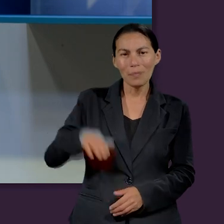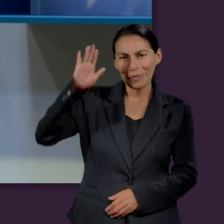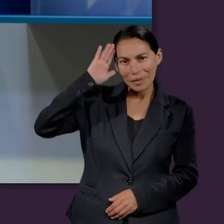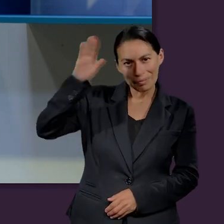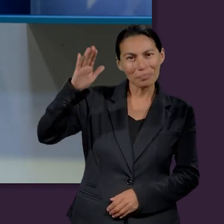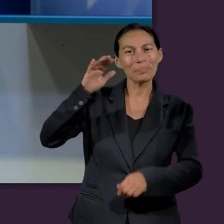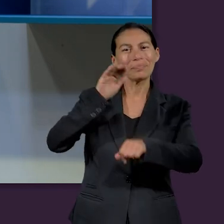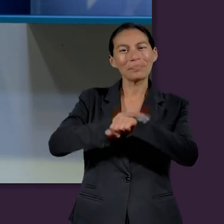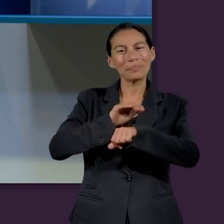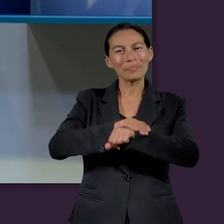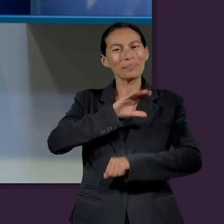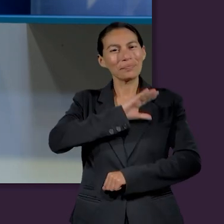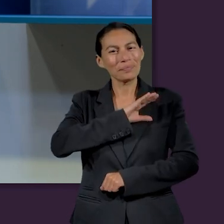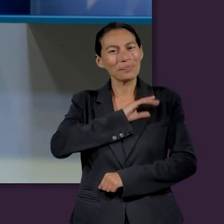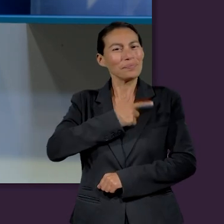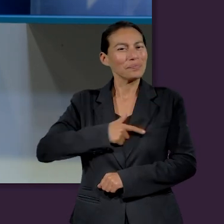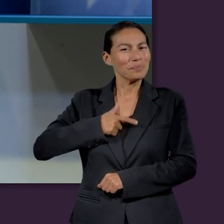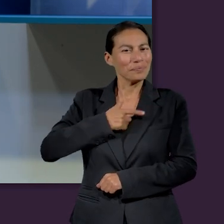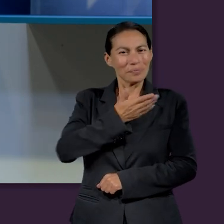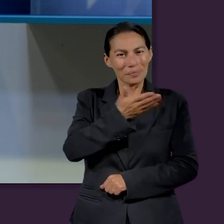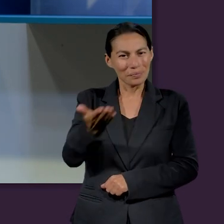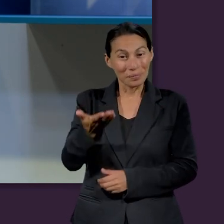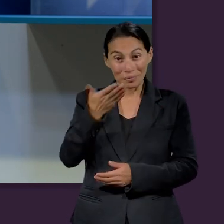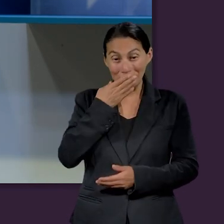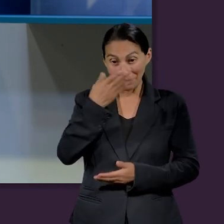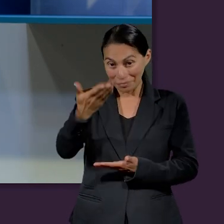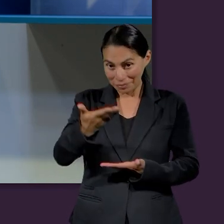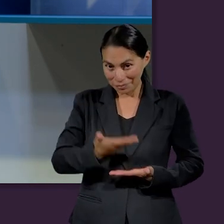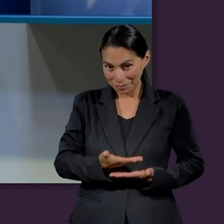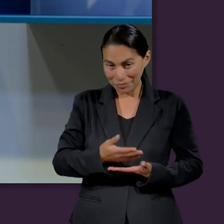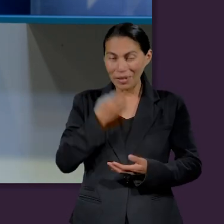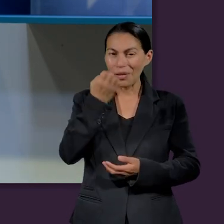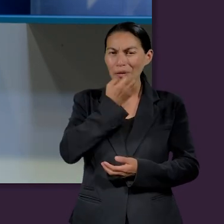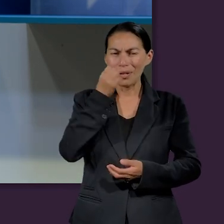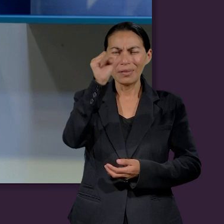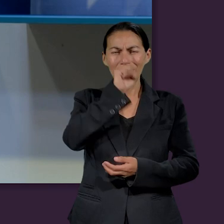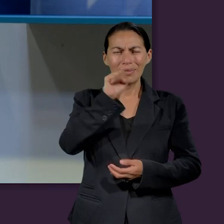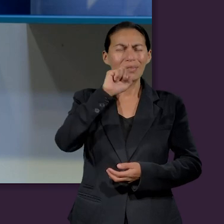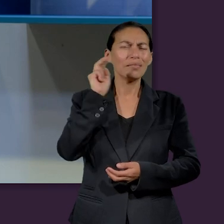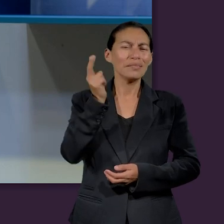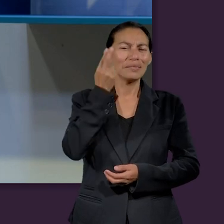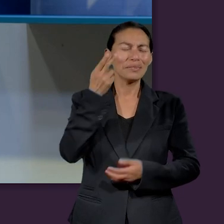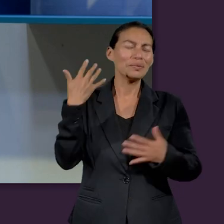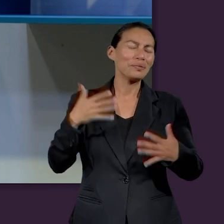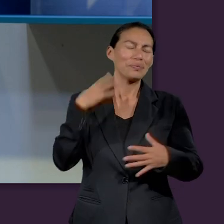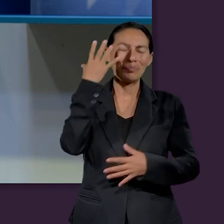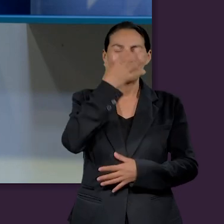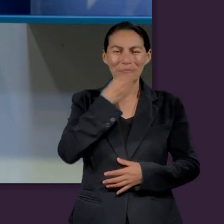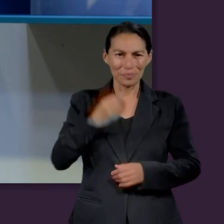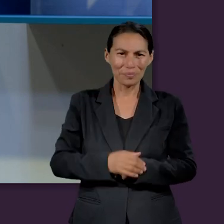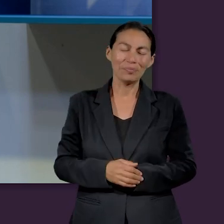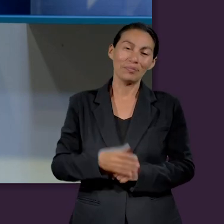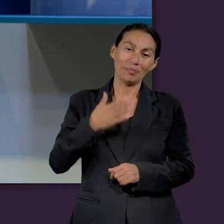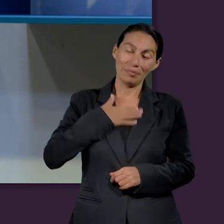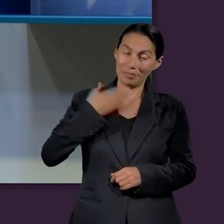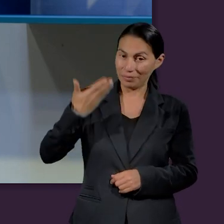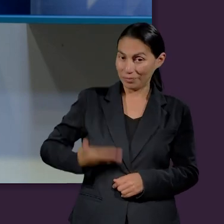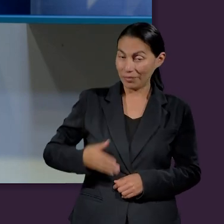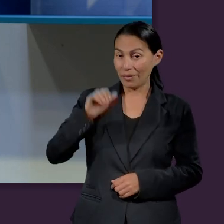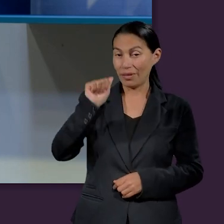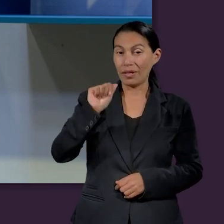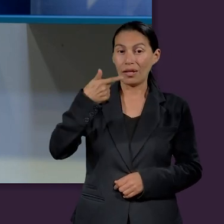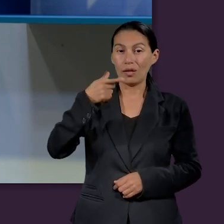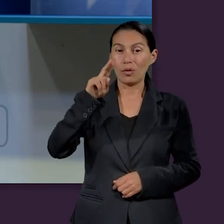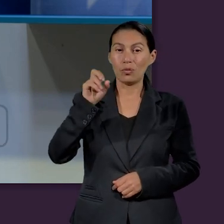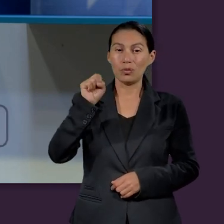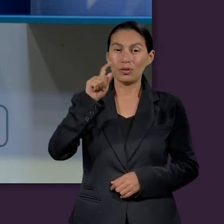¿Qué tal, queridos amigos? Qué gusto poder darles la bienvenida a la Escuela Sabática Universitaria. Soy el pastor Agustín